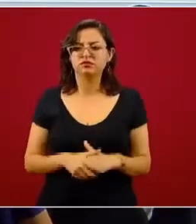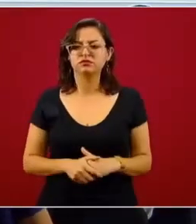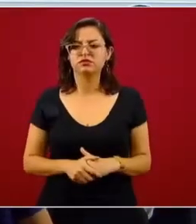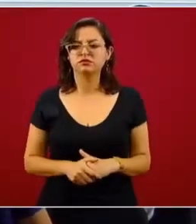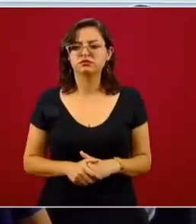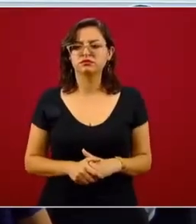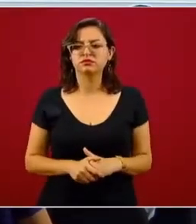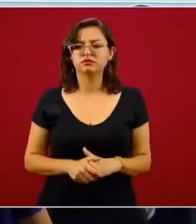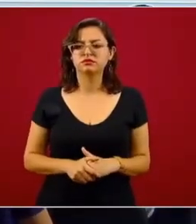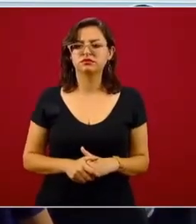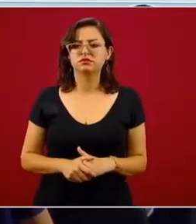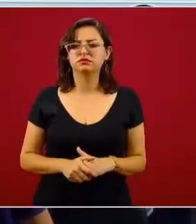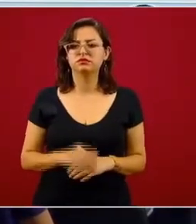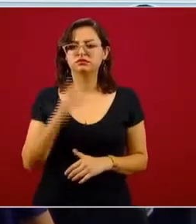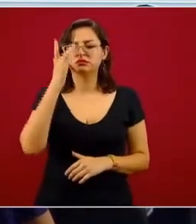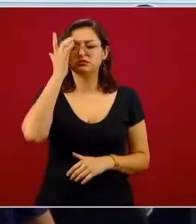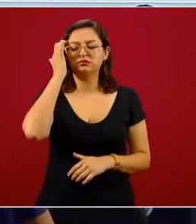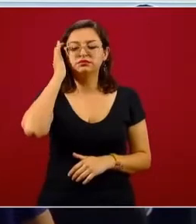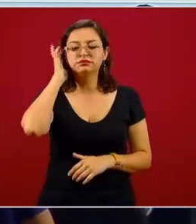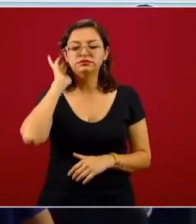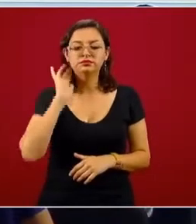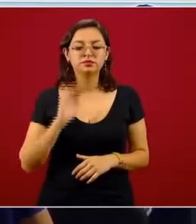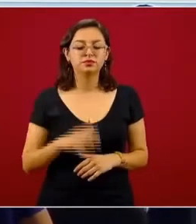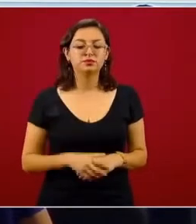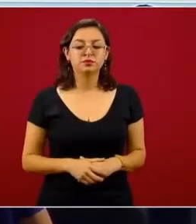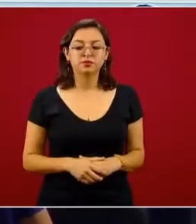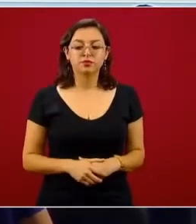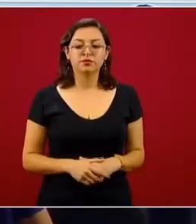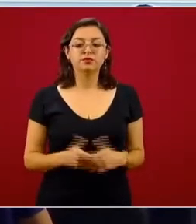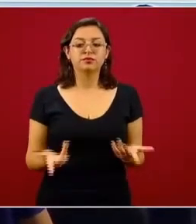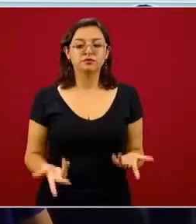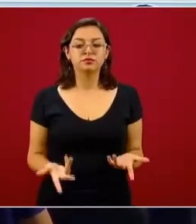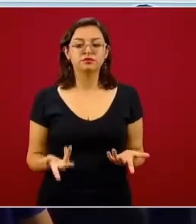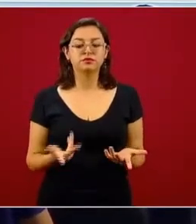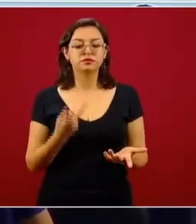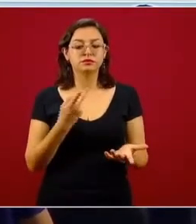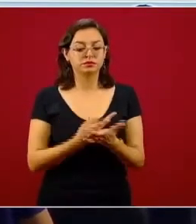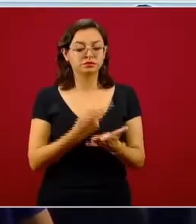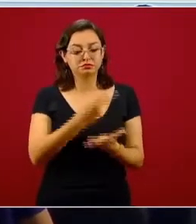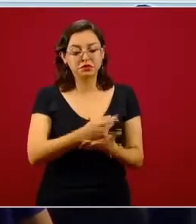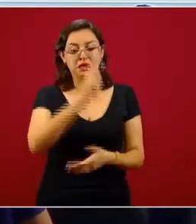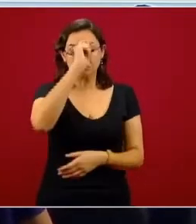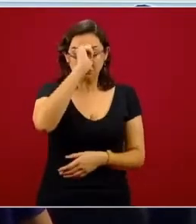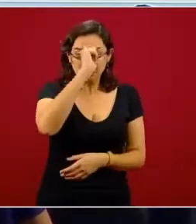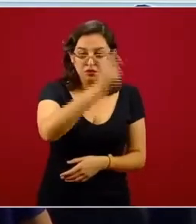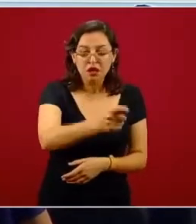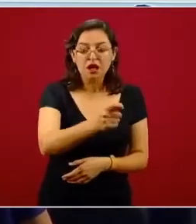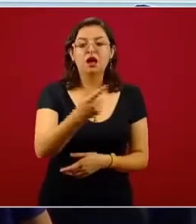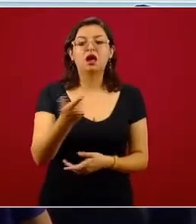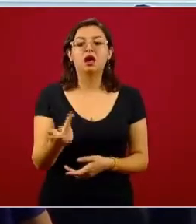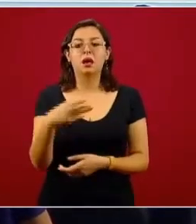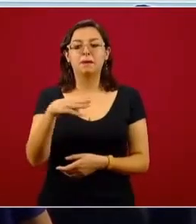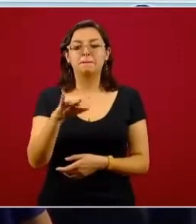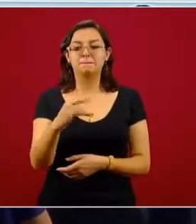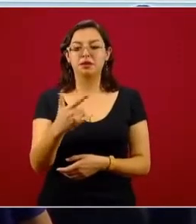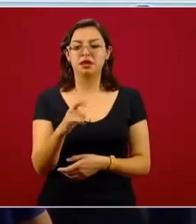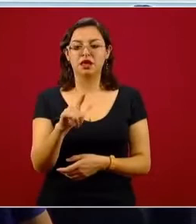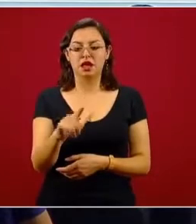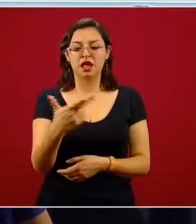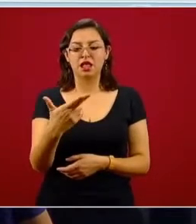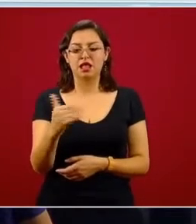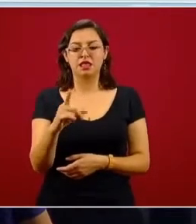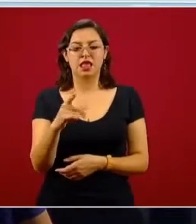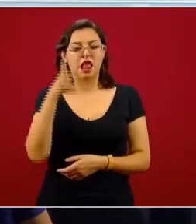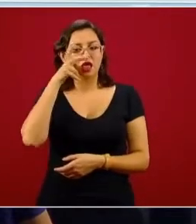Ahí está. Se trata de la condecoración Miguel Hidalgo y Costilla. Esa condecoración ya existe, está en la Ley